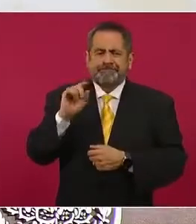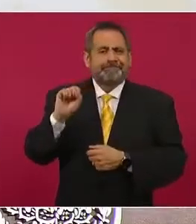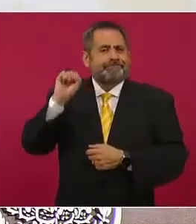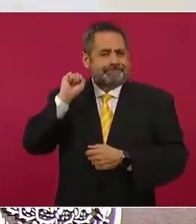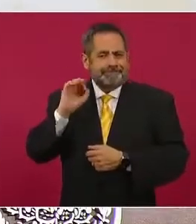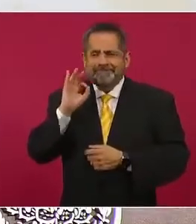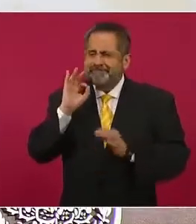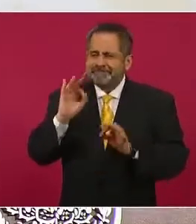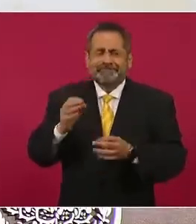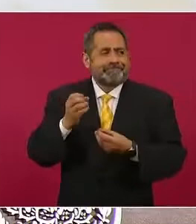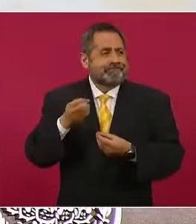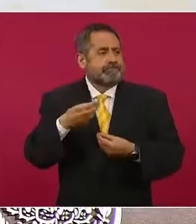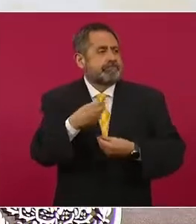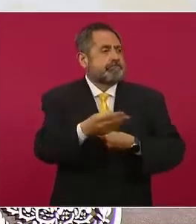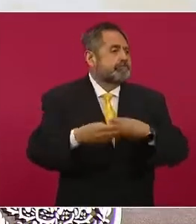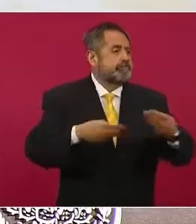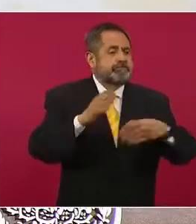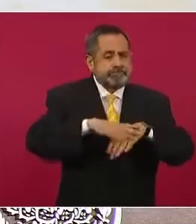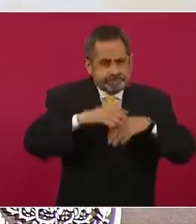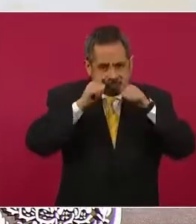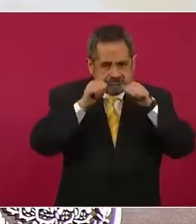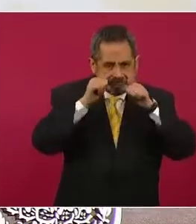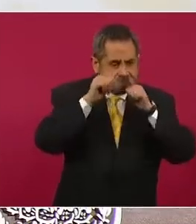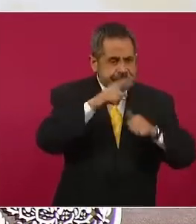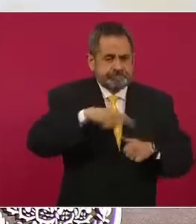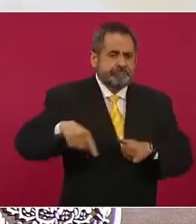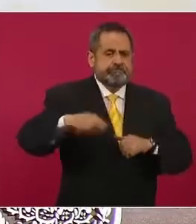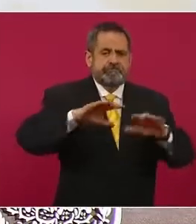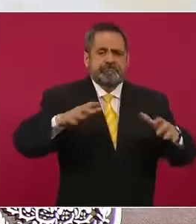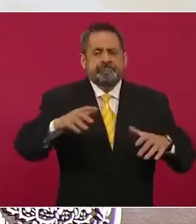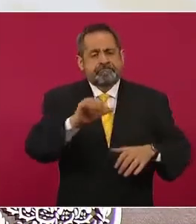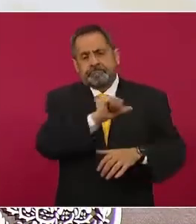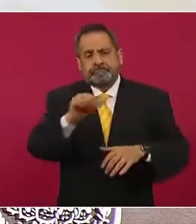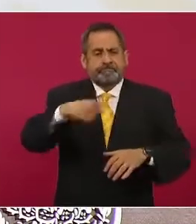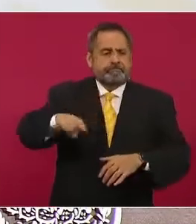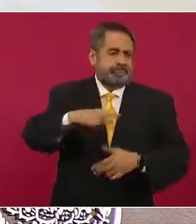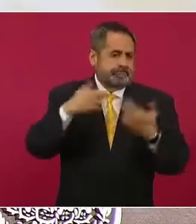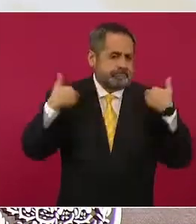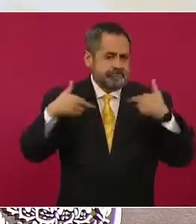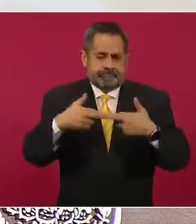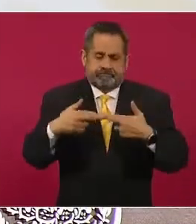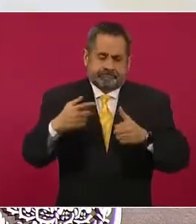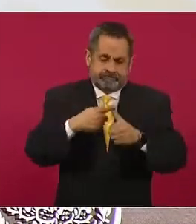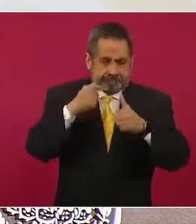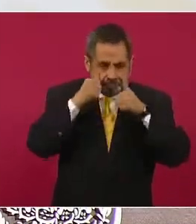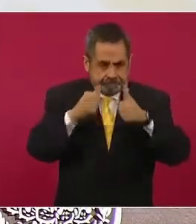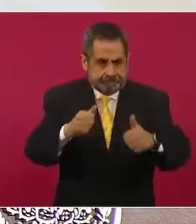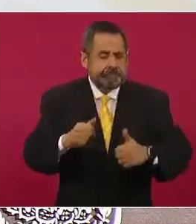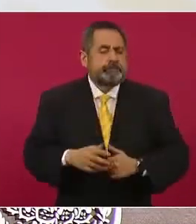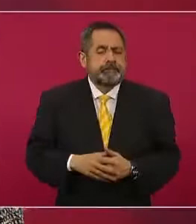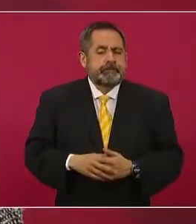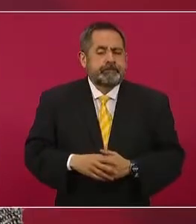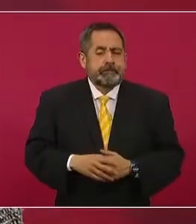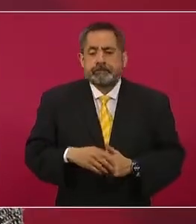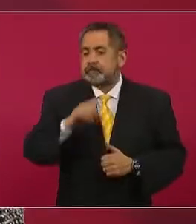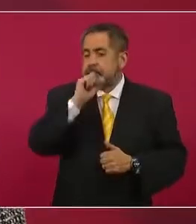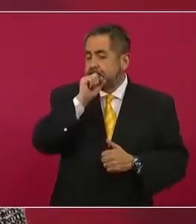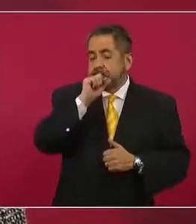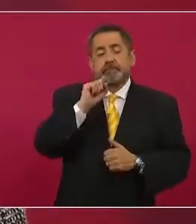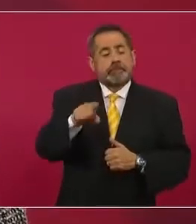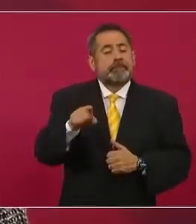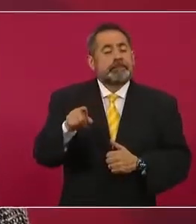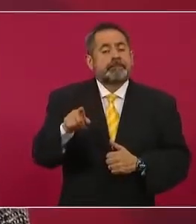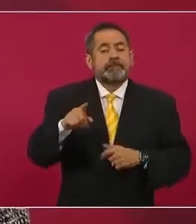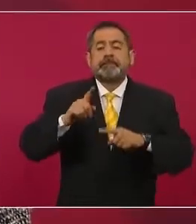va a ayudar precisamente a dar esa atención a nuestro personal educativo. También en este proceso participarán